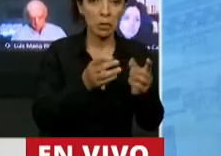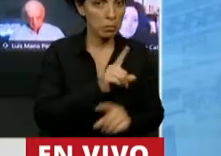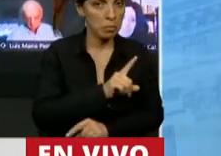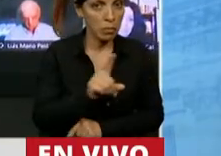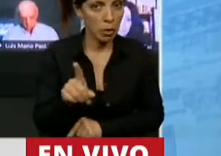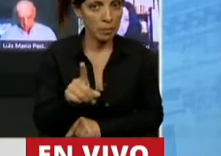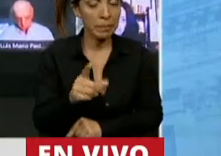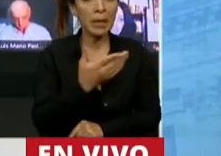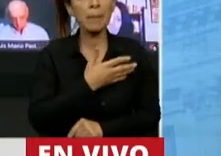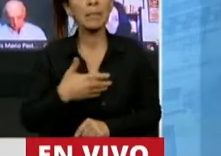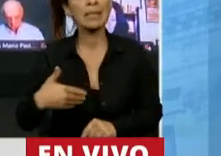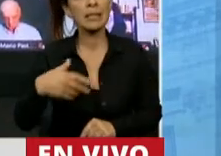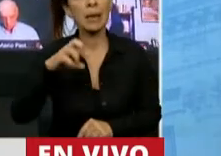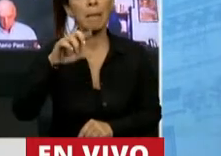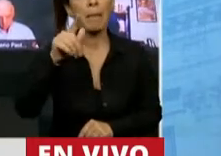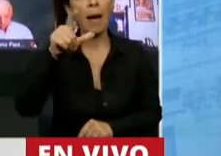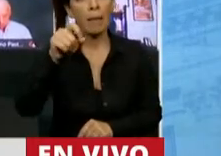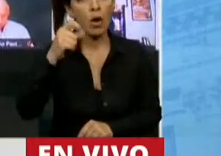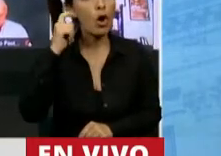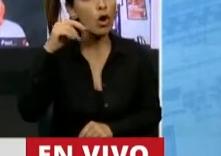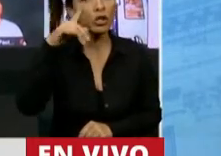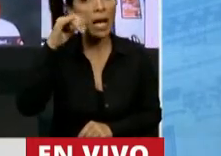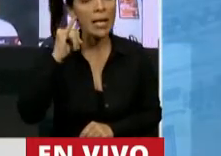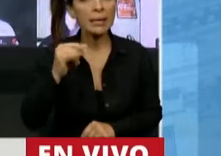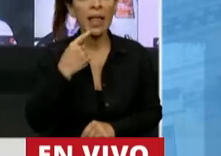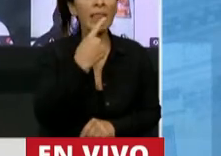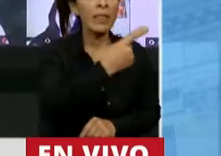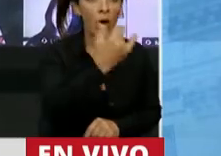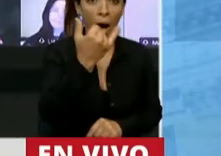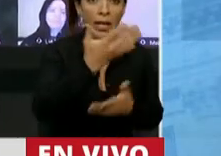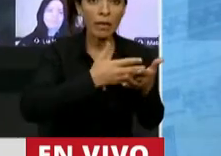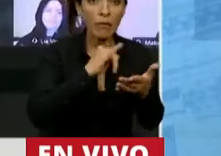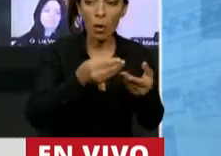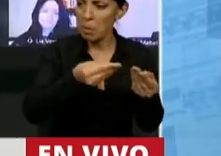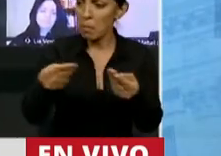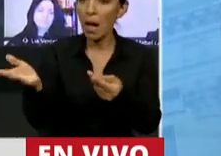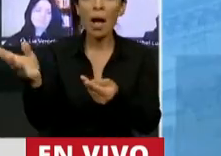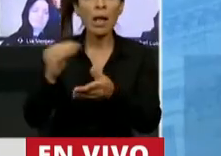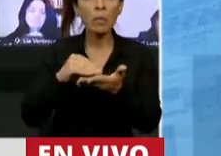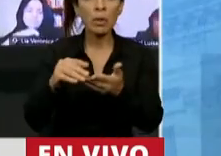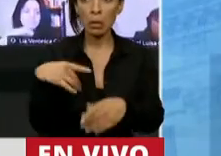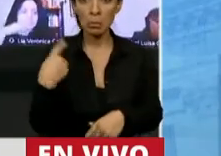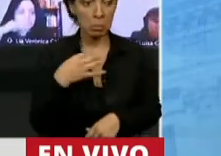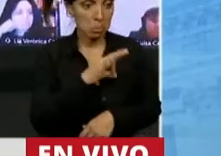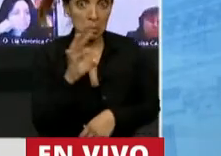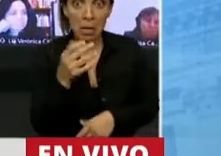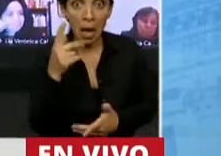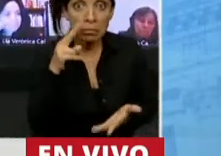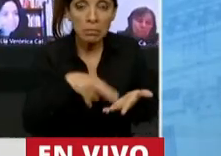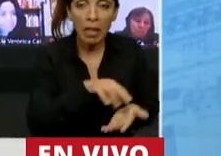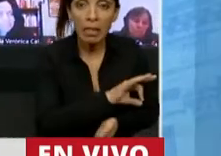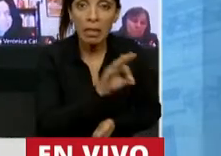presidente Pablo González dijo que tenía todos los informes a disposición de los diputados, ningún diputado de nuestro intervuelo que pudo conseguir eso.